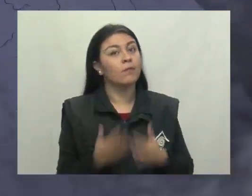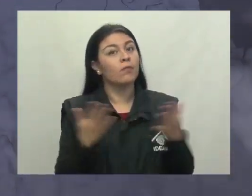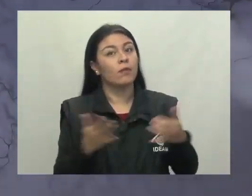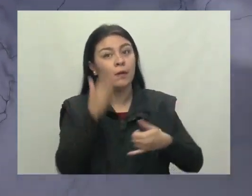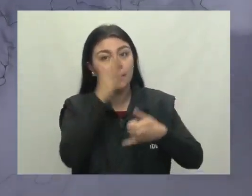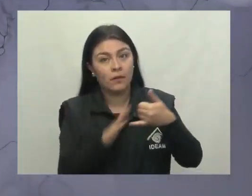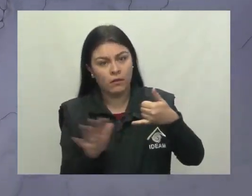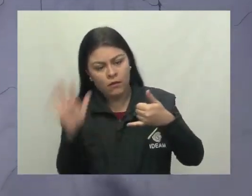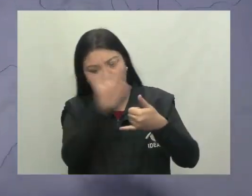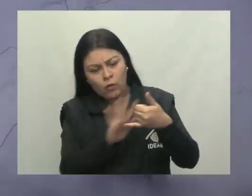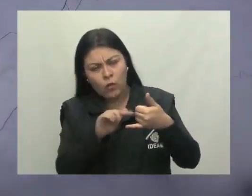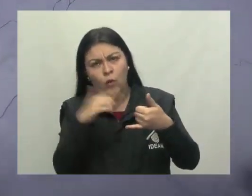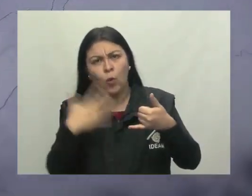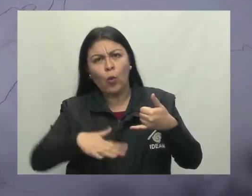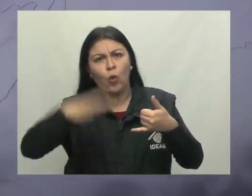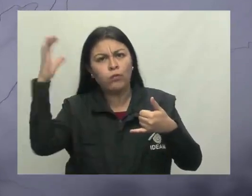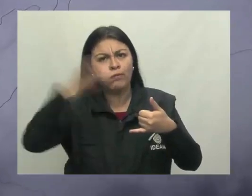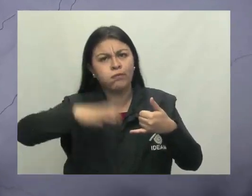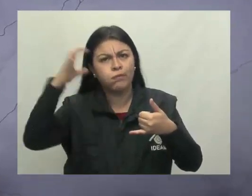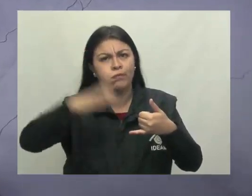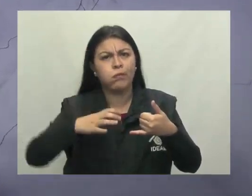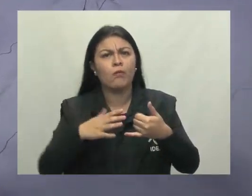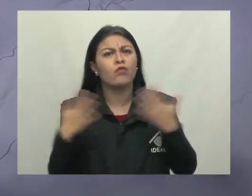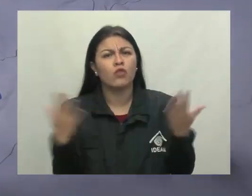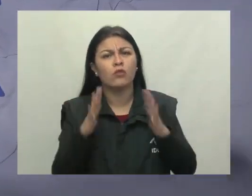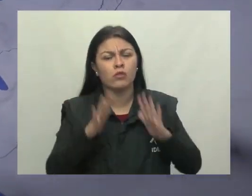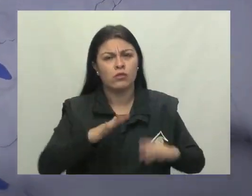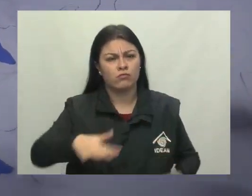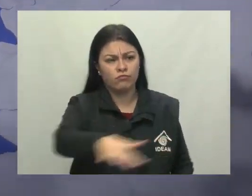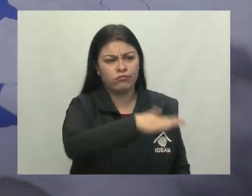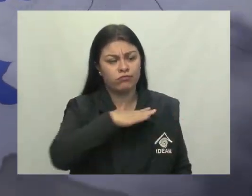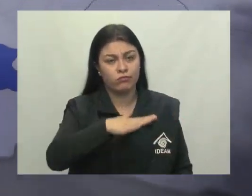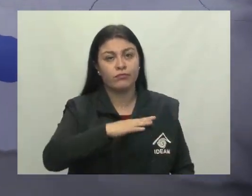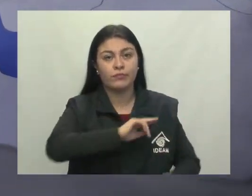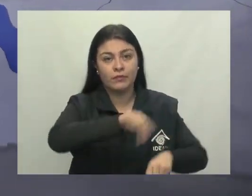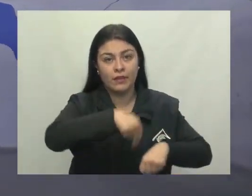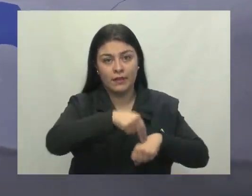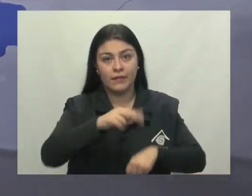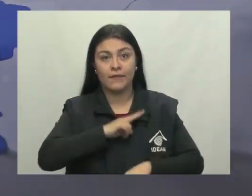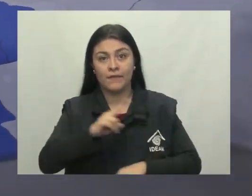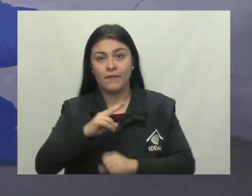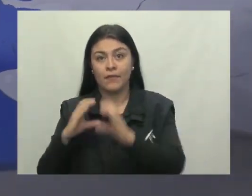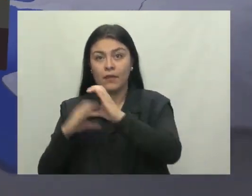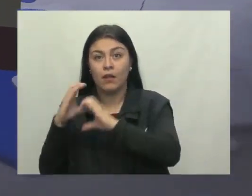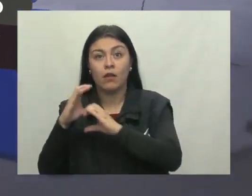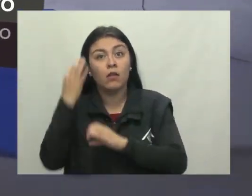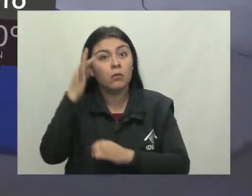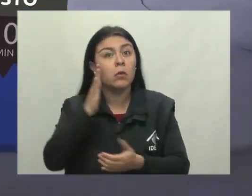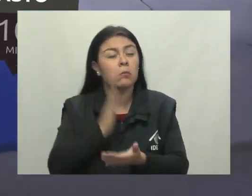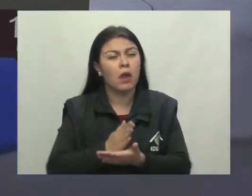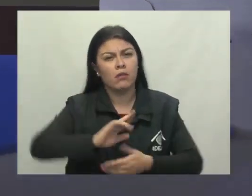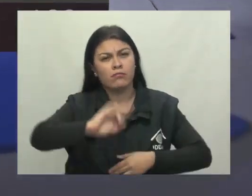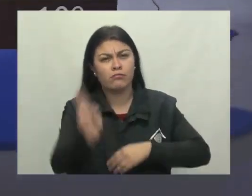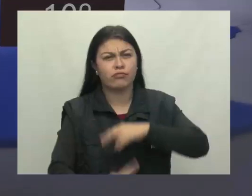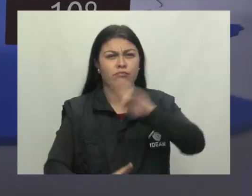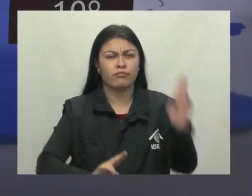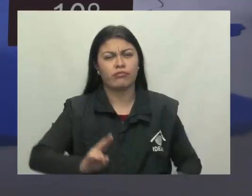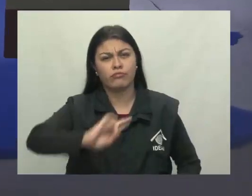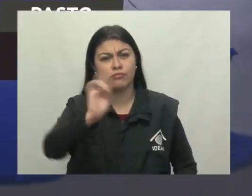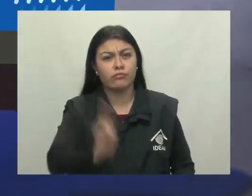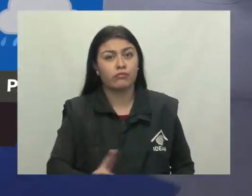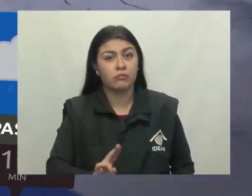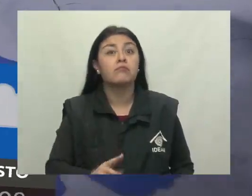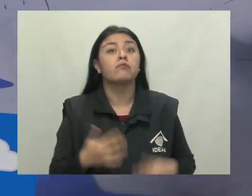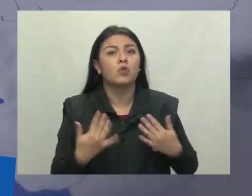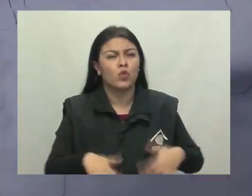En el litoral del Pacífico las precipitaciones se esperan hacia las costas de Nariño, Valle y Cauca, con probabilidad de actividad eléctrica.